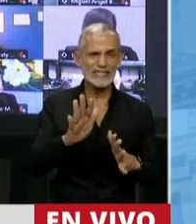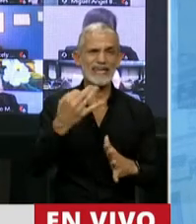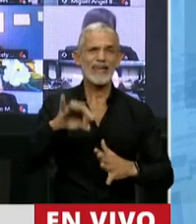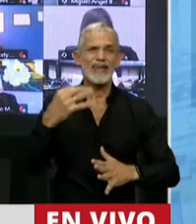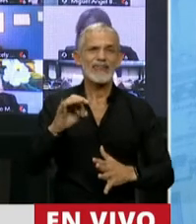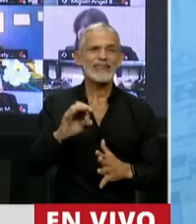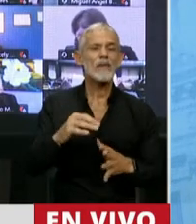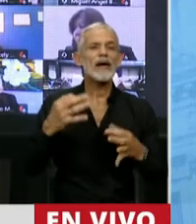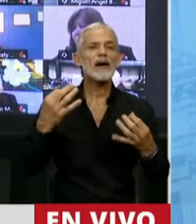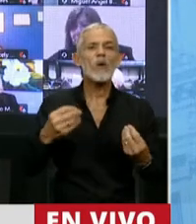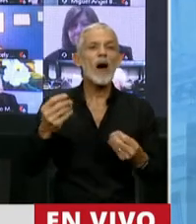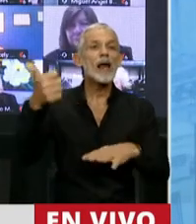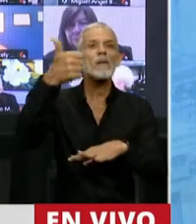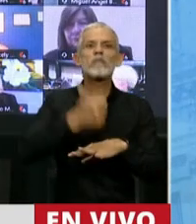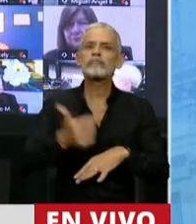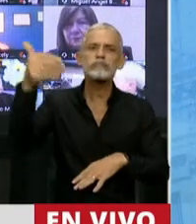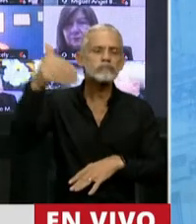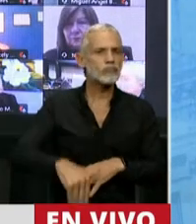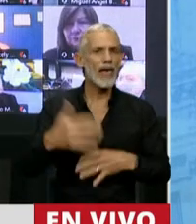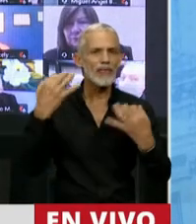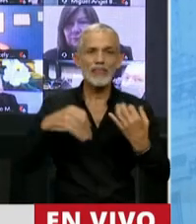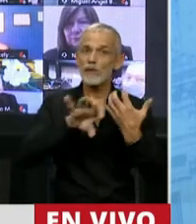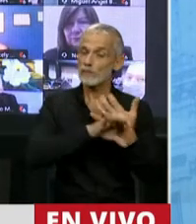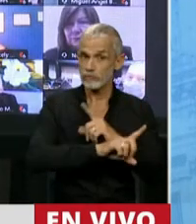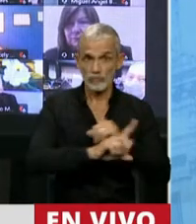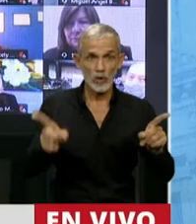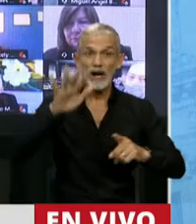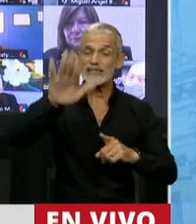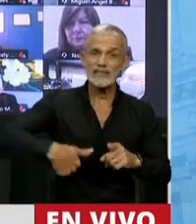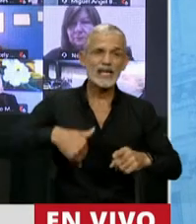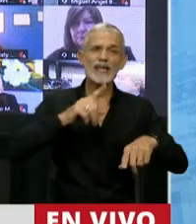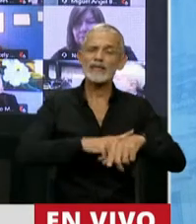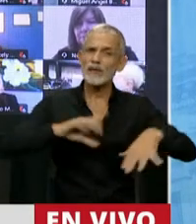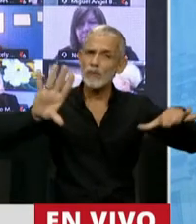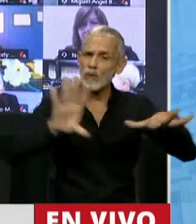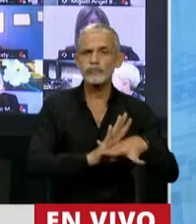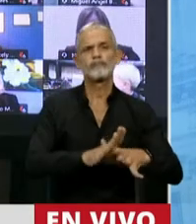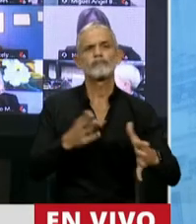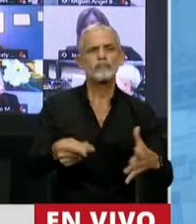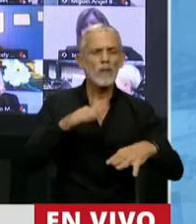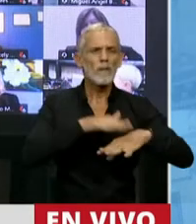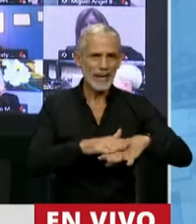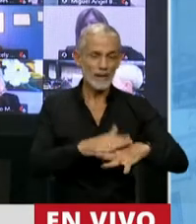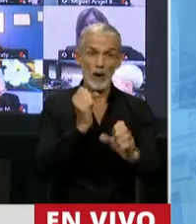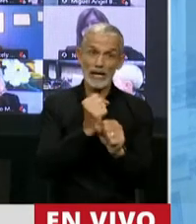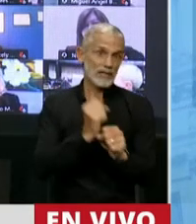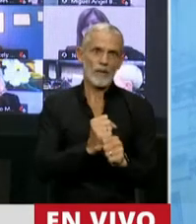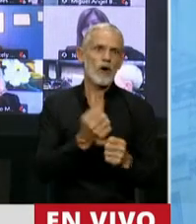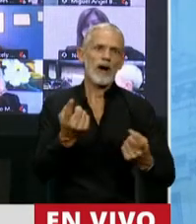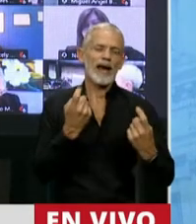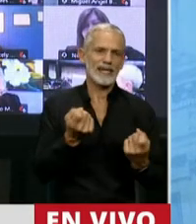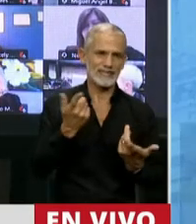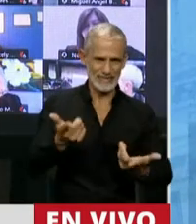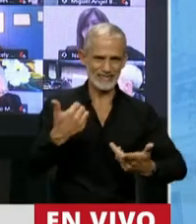estrictamente presencial, citadas en tiempo y en forma, y con el trabajo que se